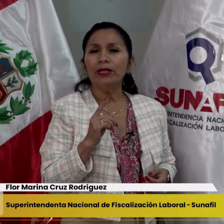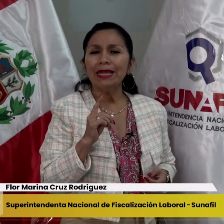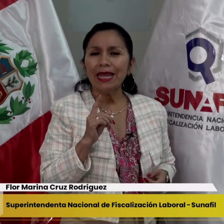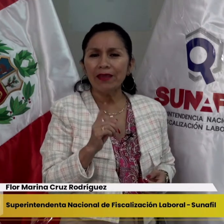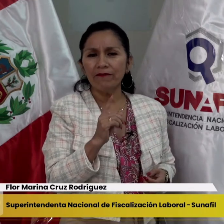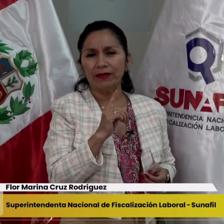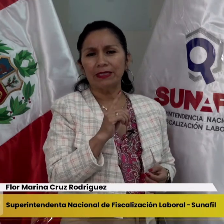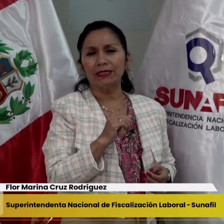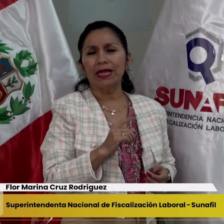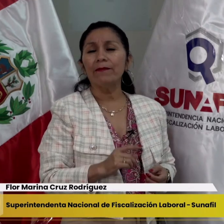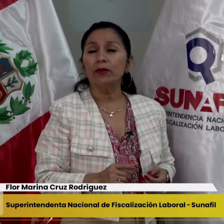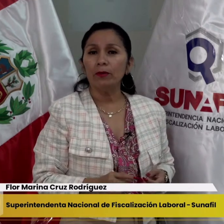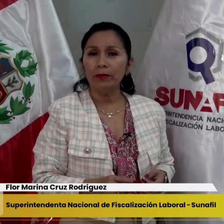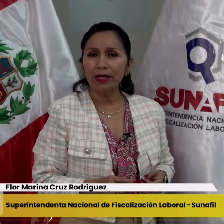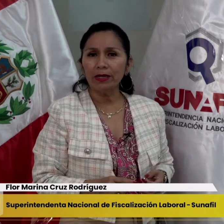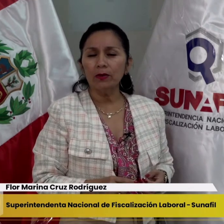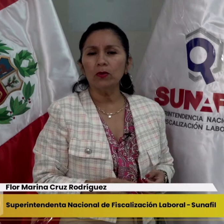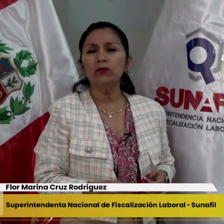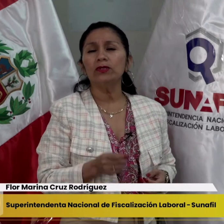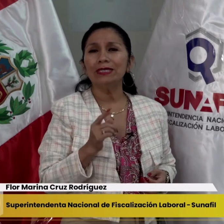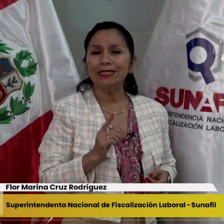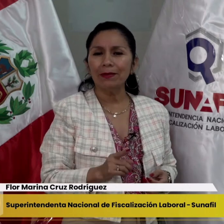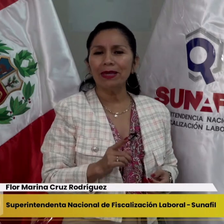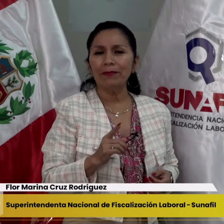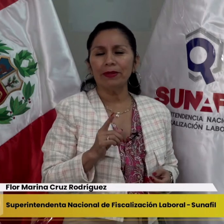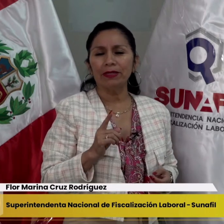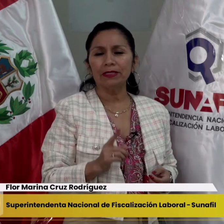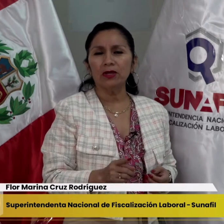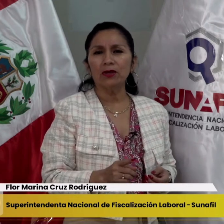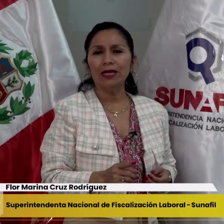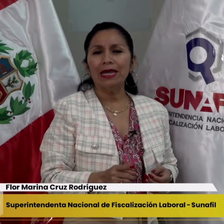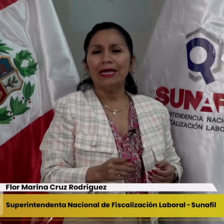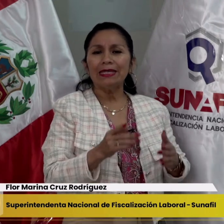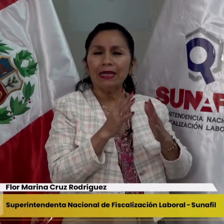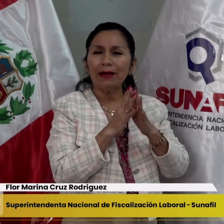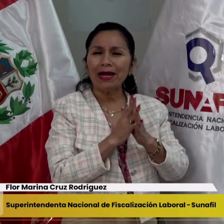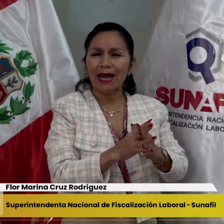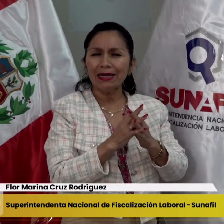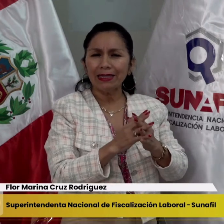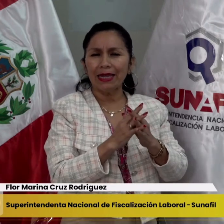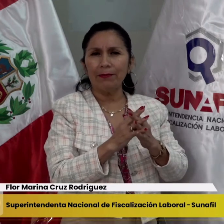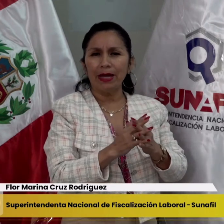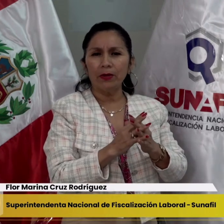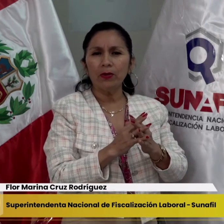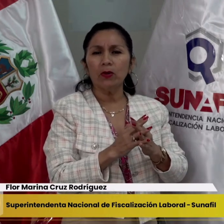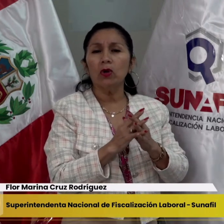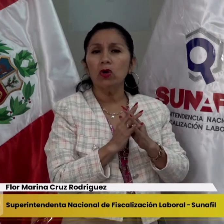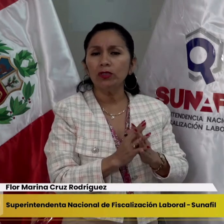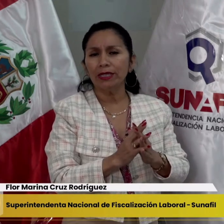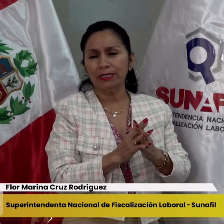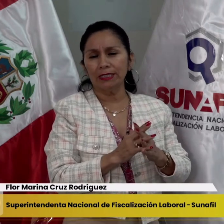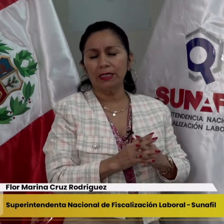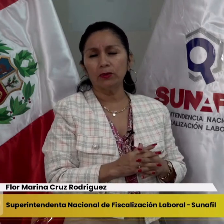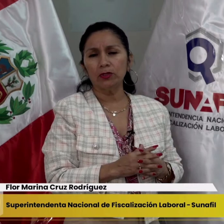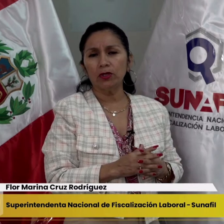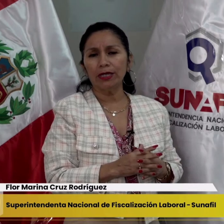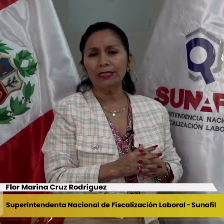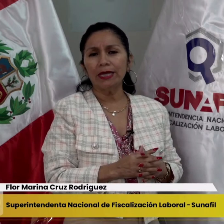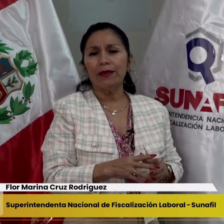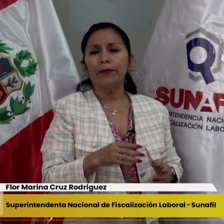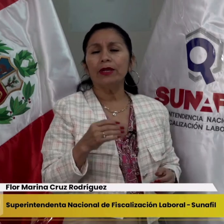poner énfasis en promover un sistema de prevención y trabajar de la mano con otras